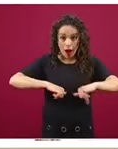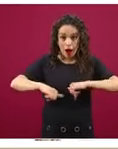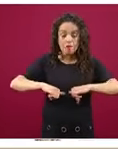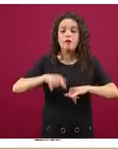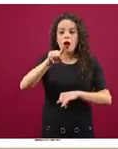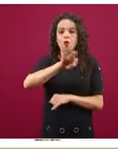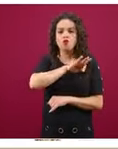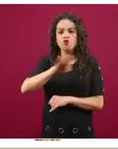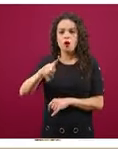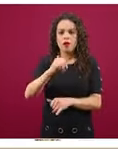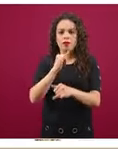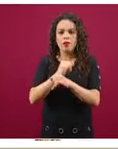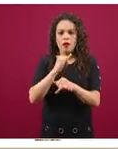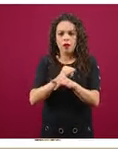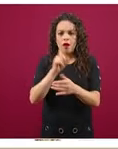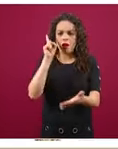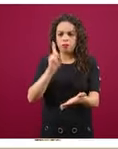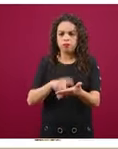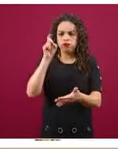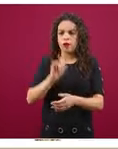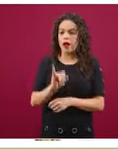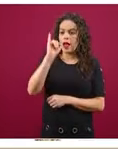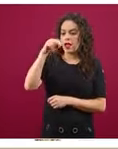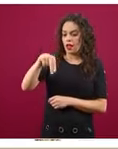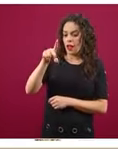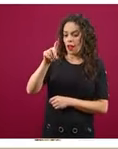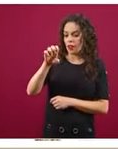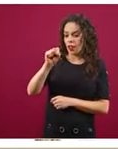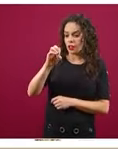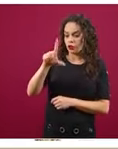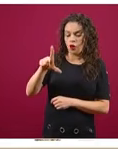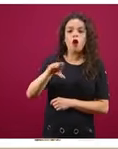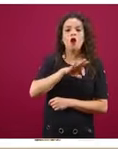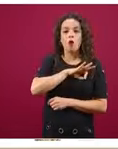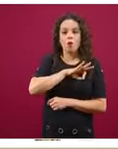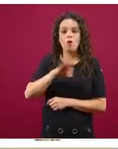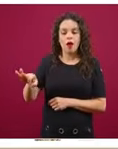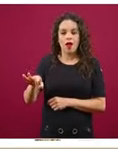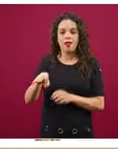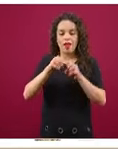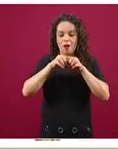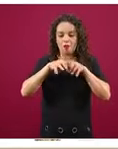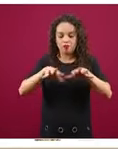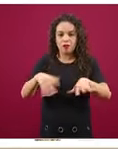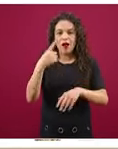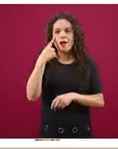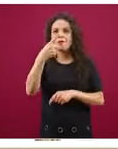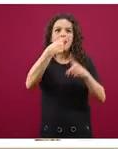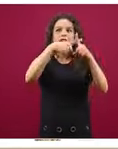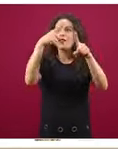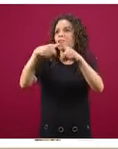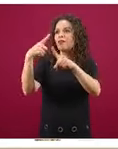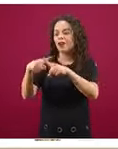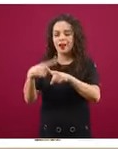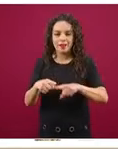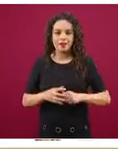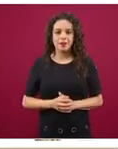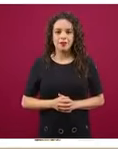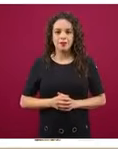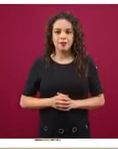al correo de Indesol y desplegarlo con todas las formas. Siguiente, por favor.